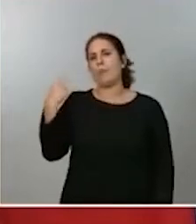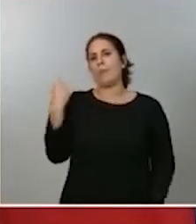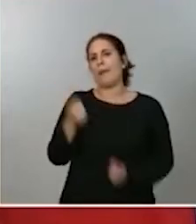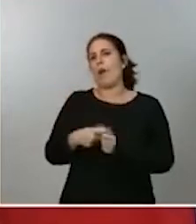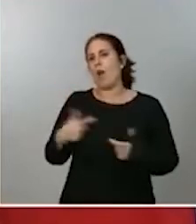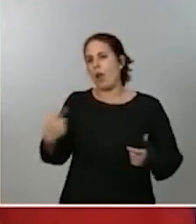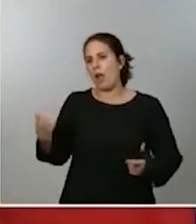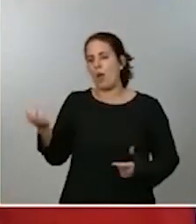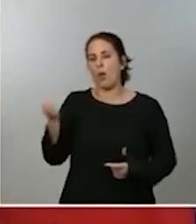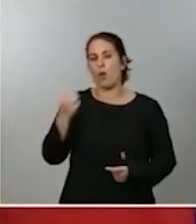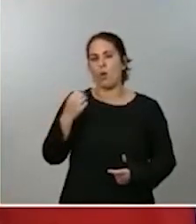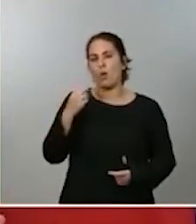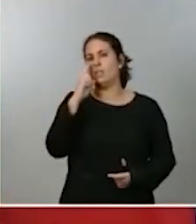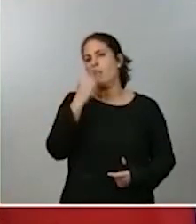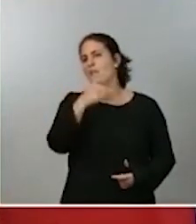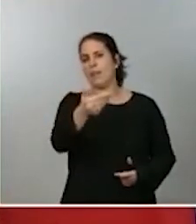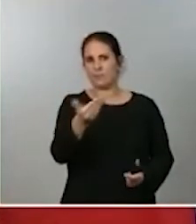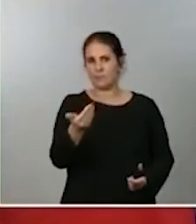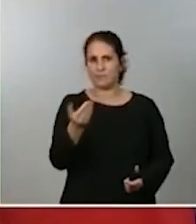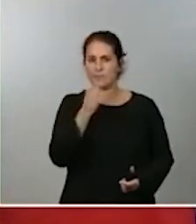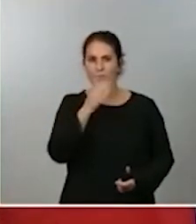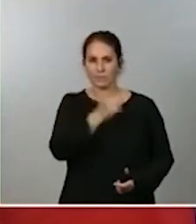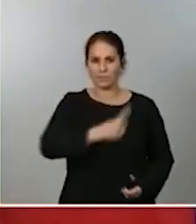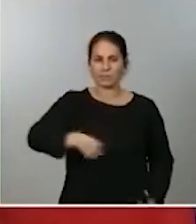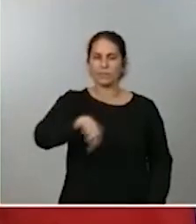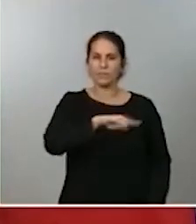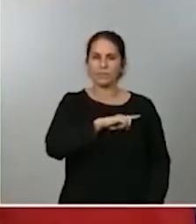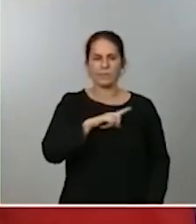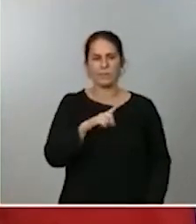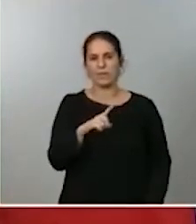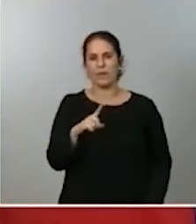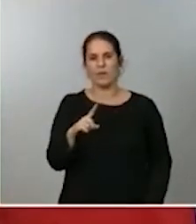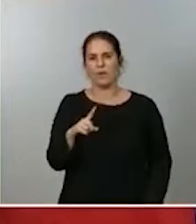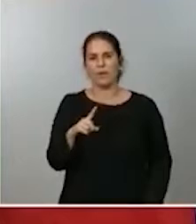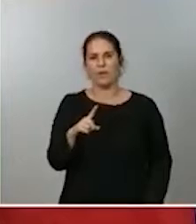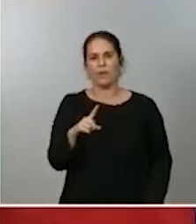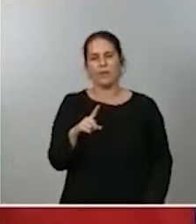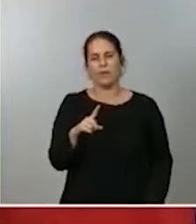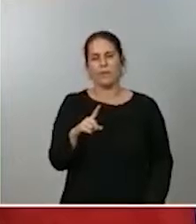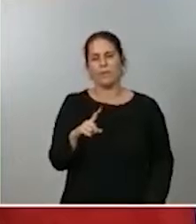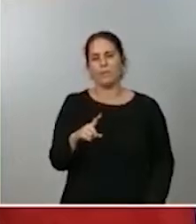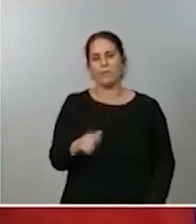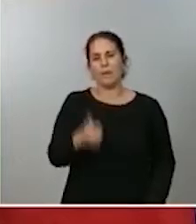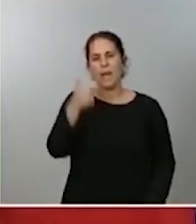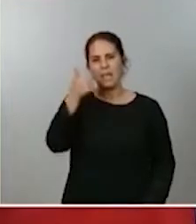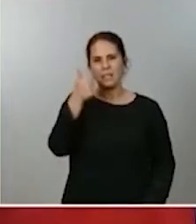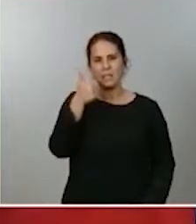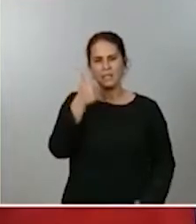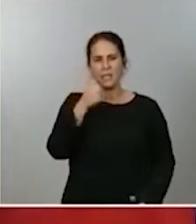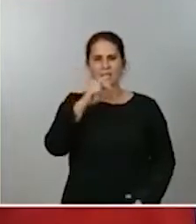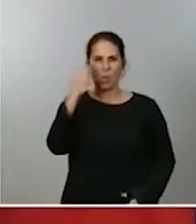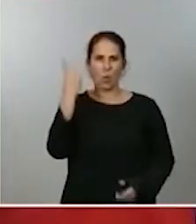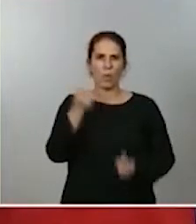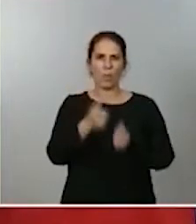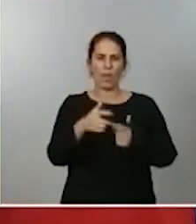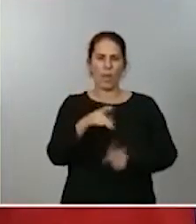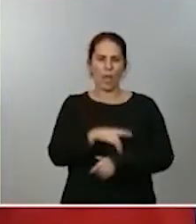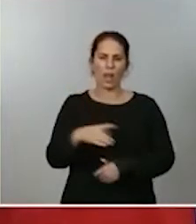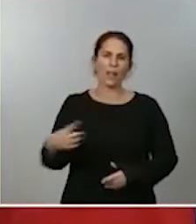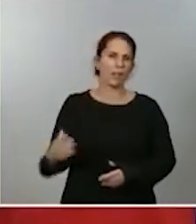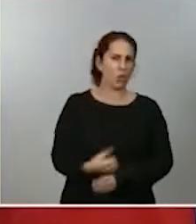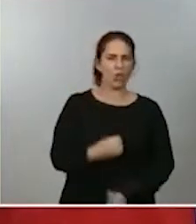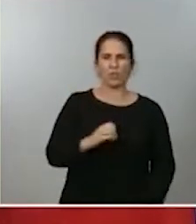porque si estamos afrontando de una manera más efectiva esta segunda oleada en el conjunto de los países a pesar del